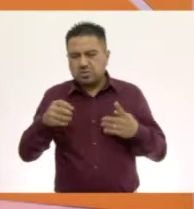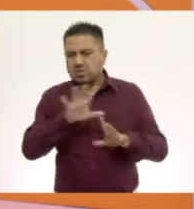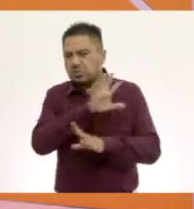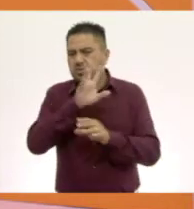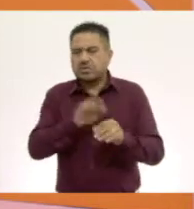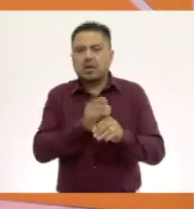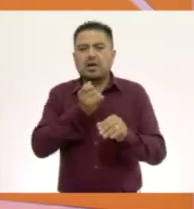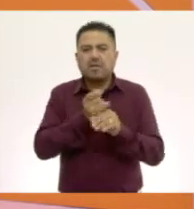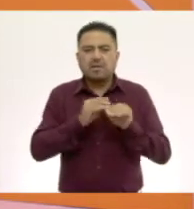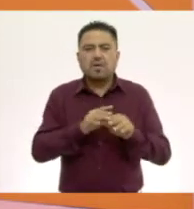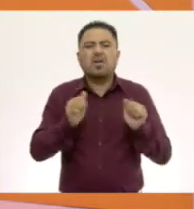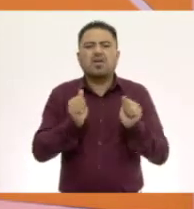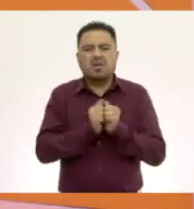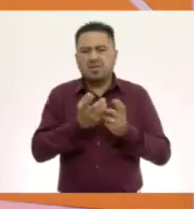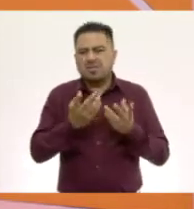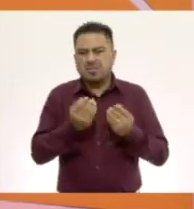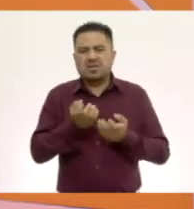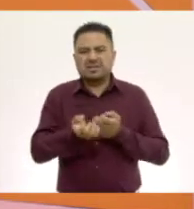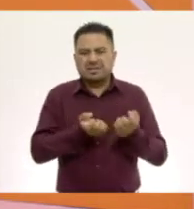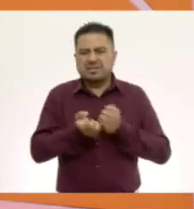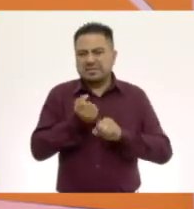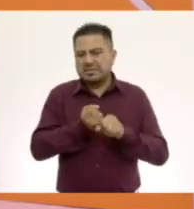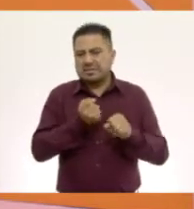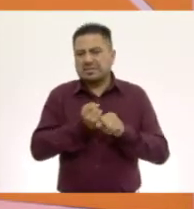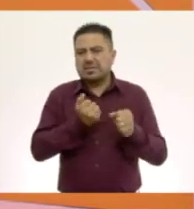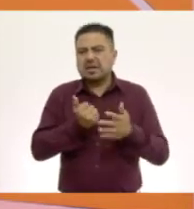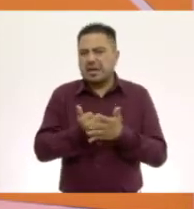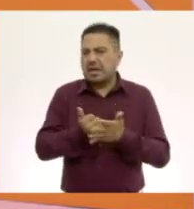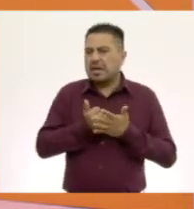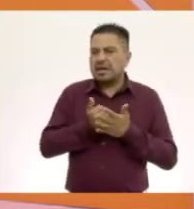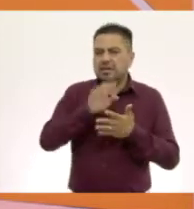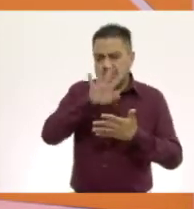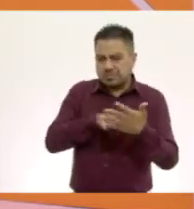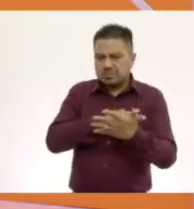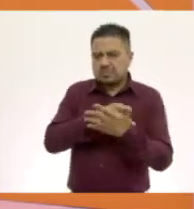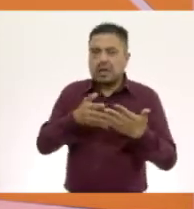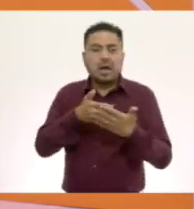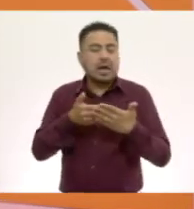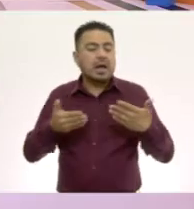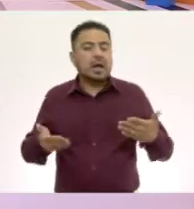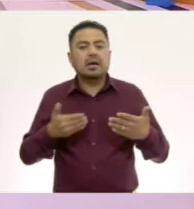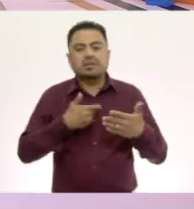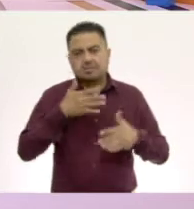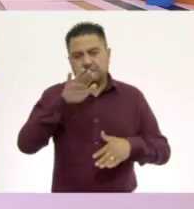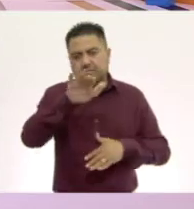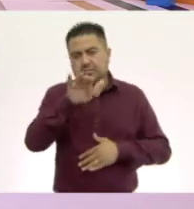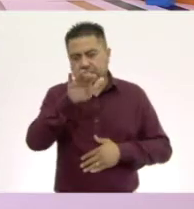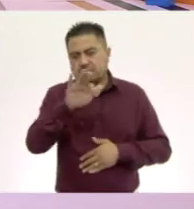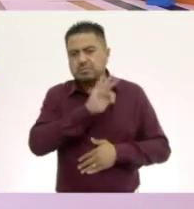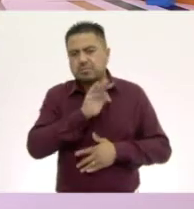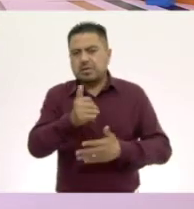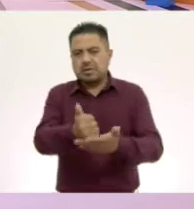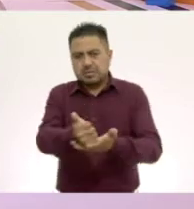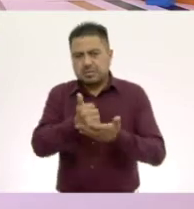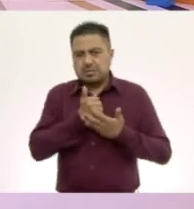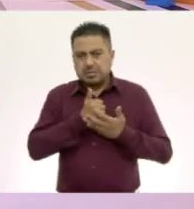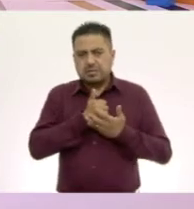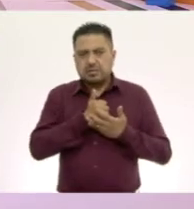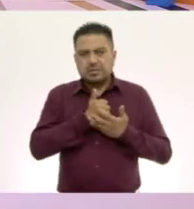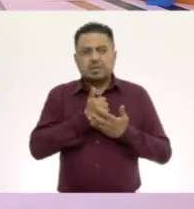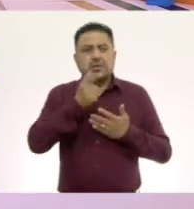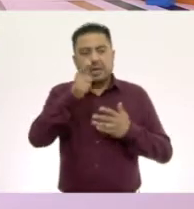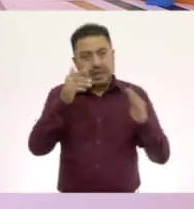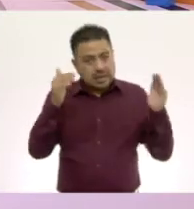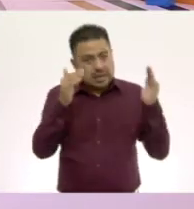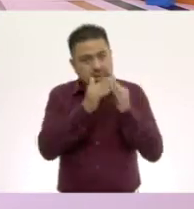información con muchos ejercicios y con ayuda de un esquema. Entonces, te voy a pedir que me ayudes ahí